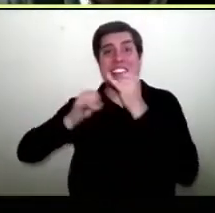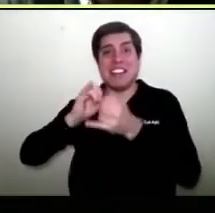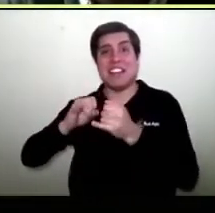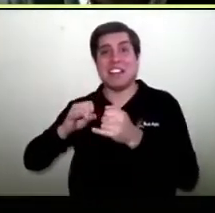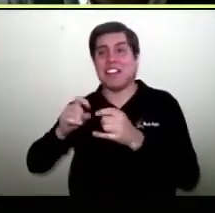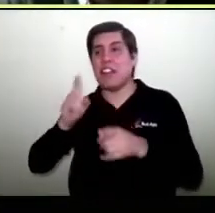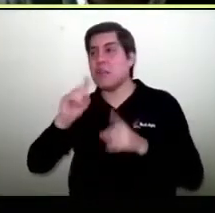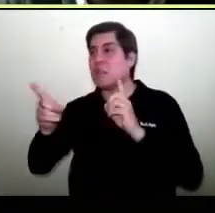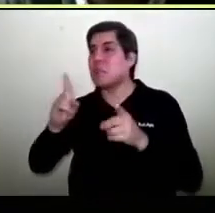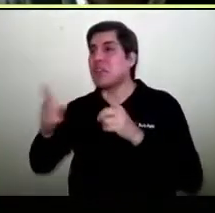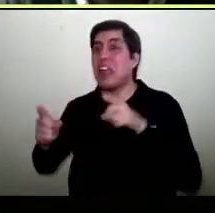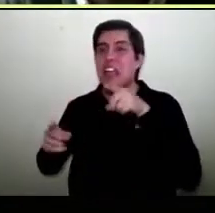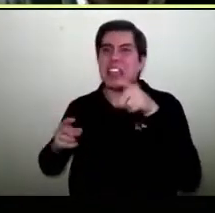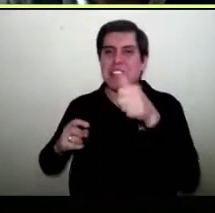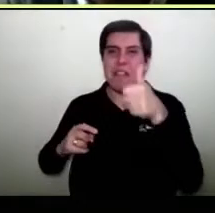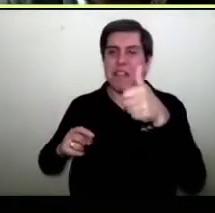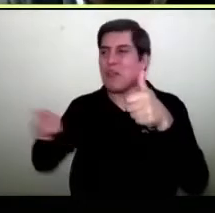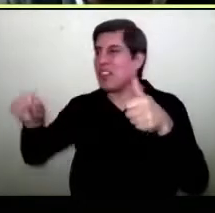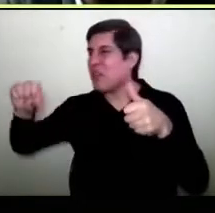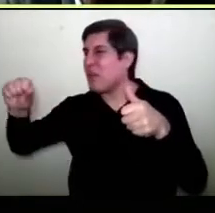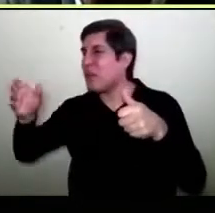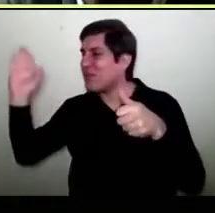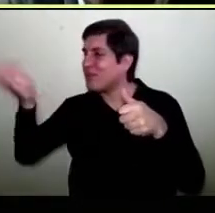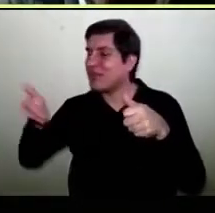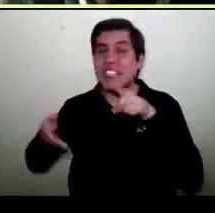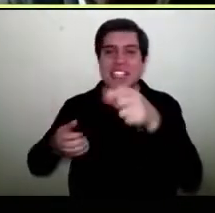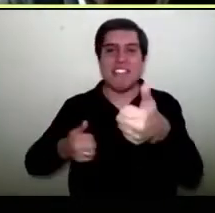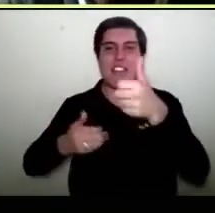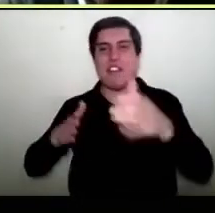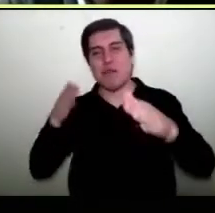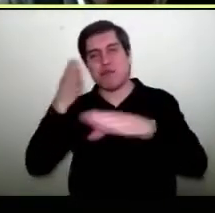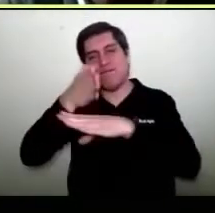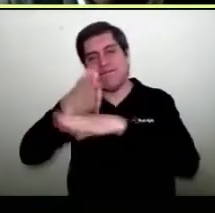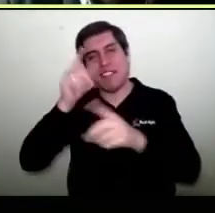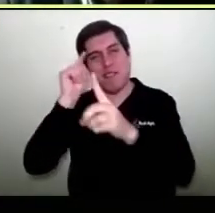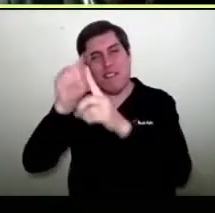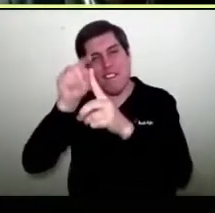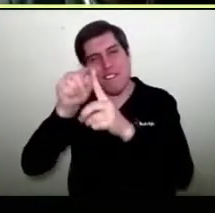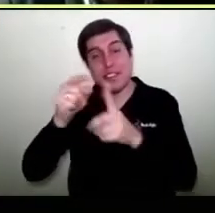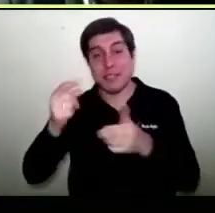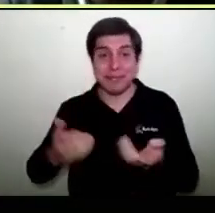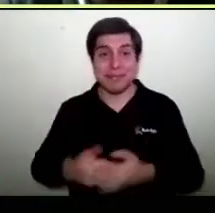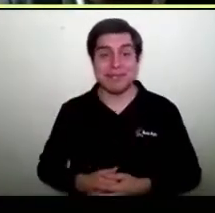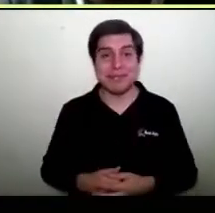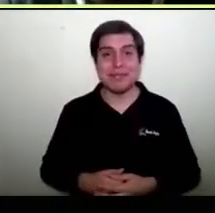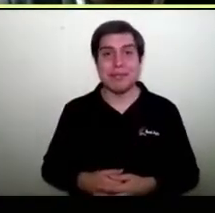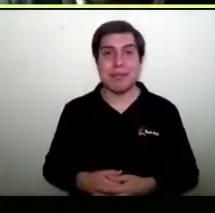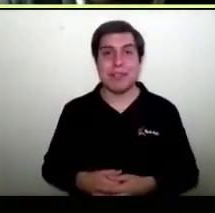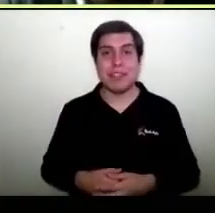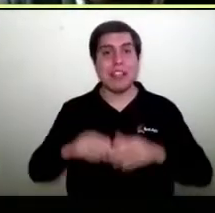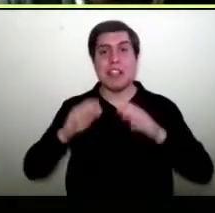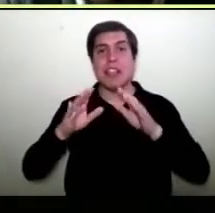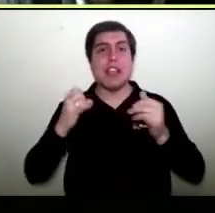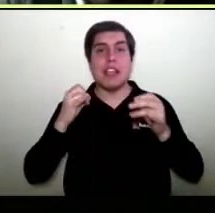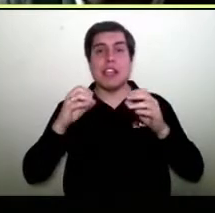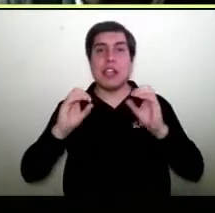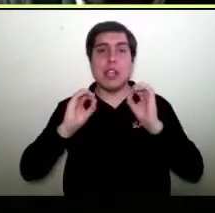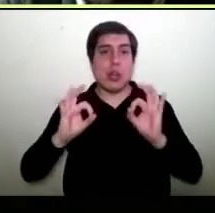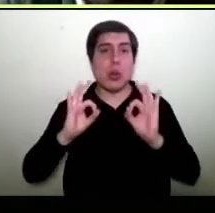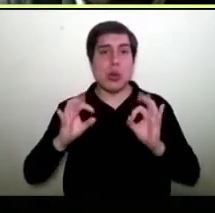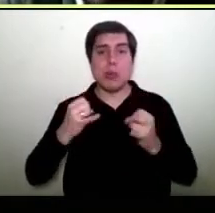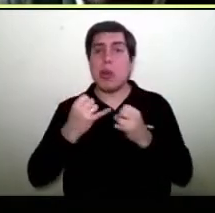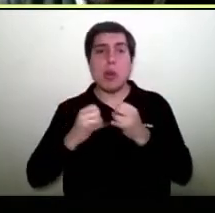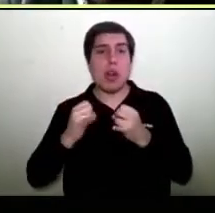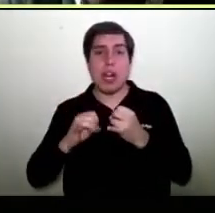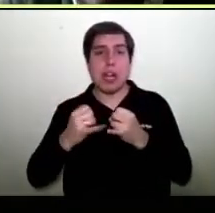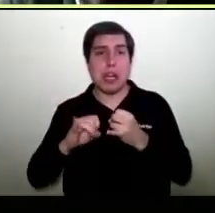resultado o menos resultado, pero sí tengo que trabajarlos todos. Normalmente, igual que la vía real, se cobra un arriendo que puede ser a través de comisiones,